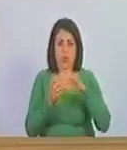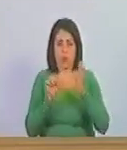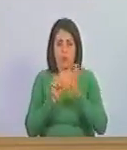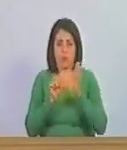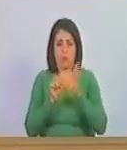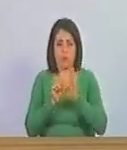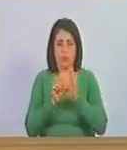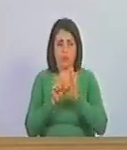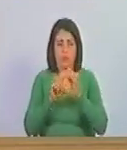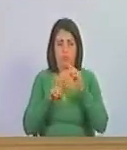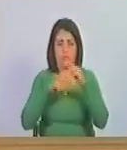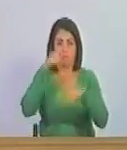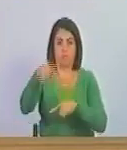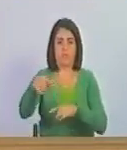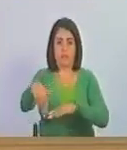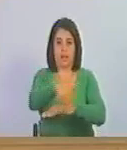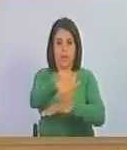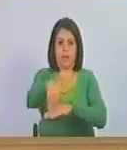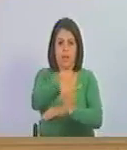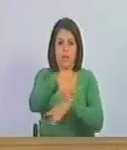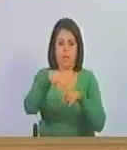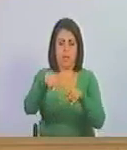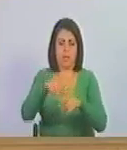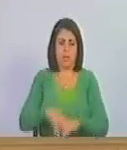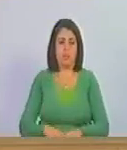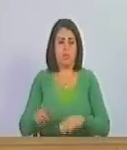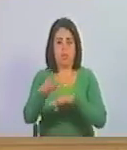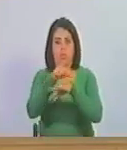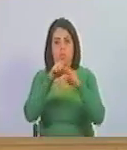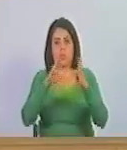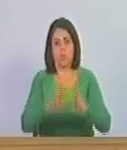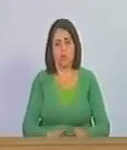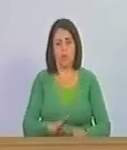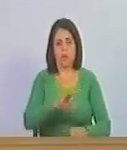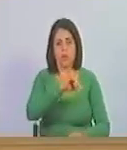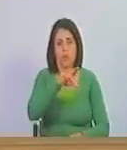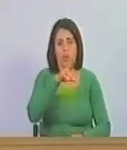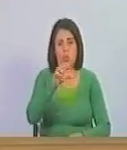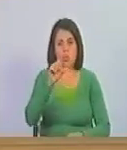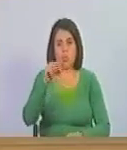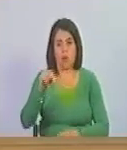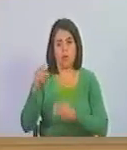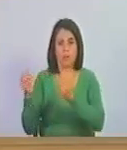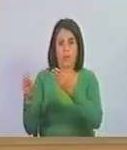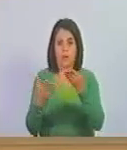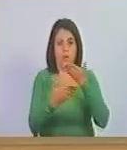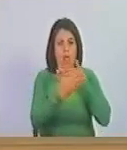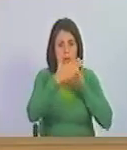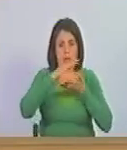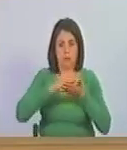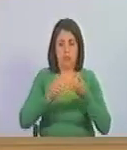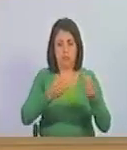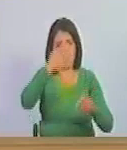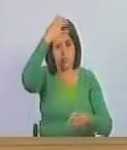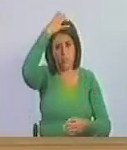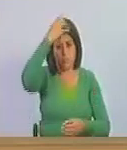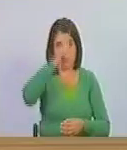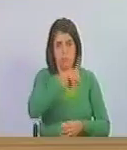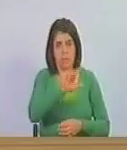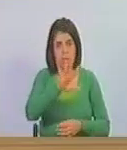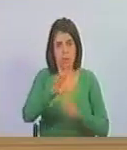solo cruzar una calle que el gobernador Juan de Pimentel le envió una carta al rey en